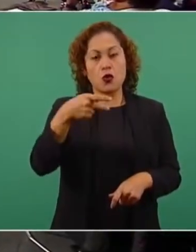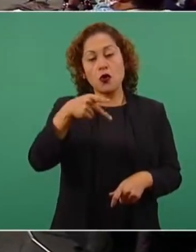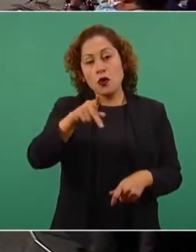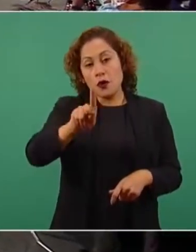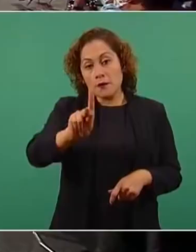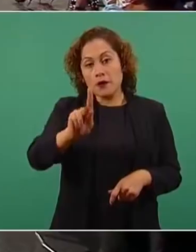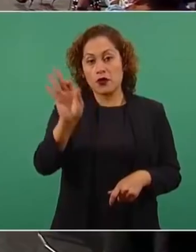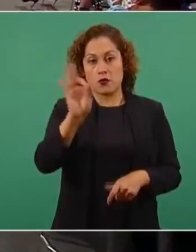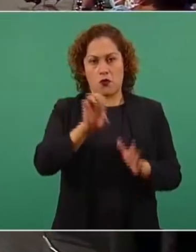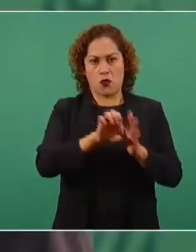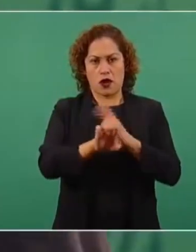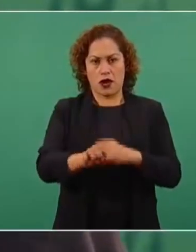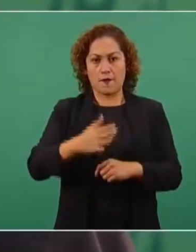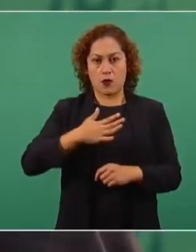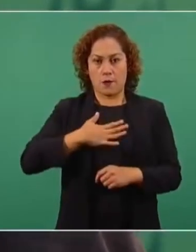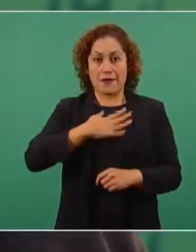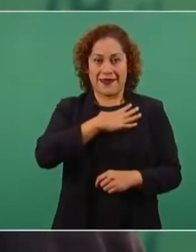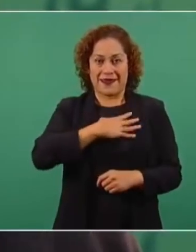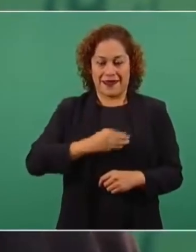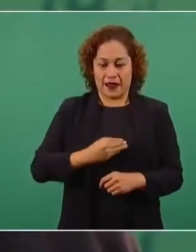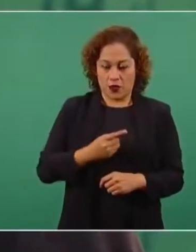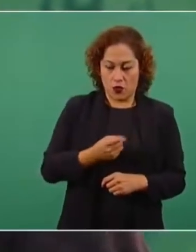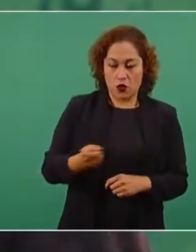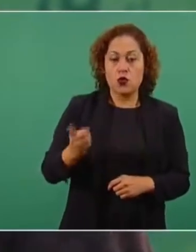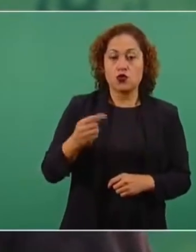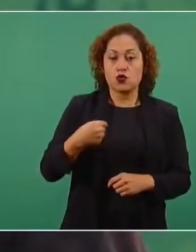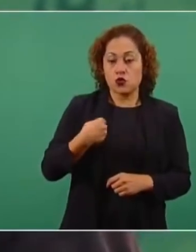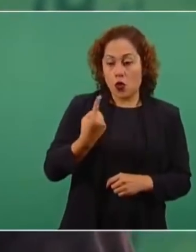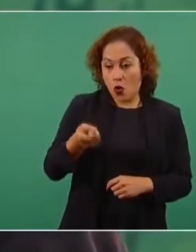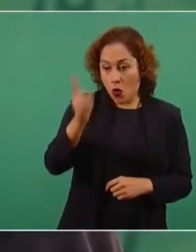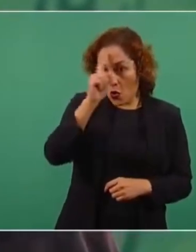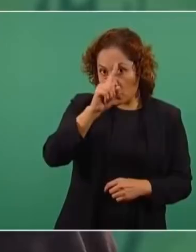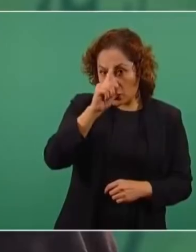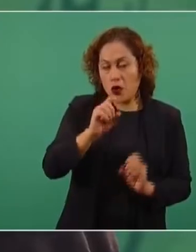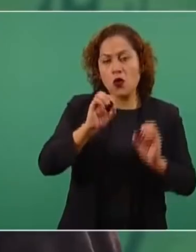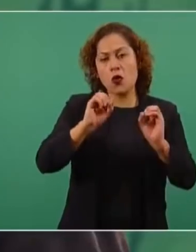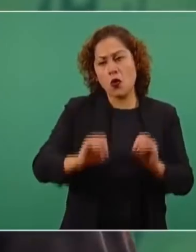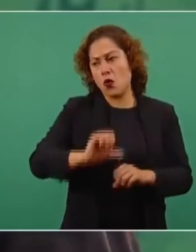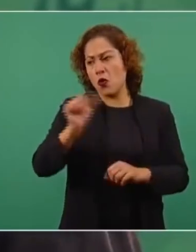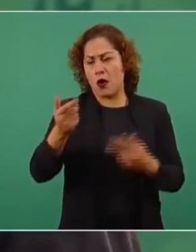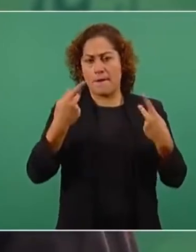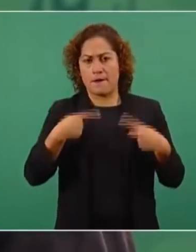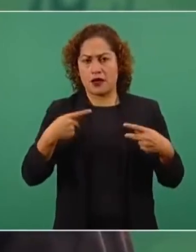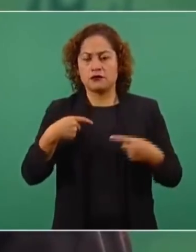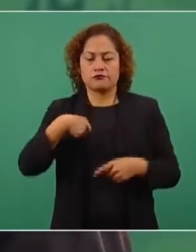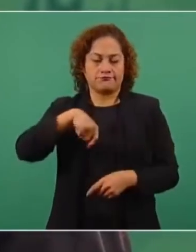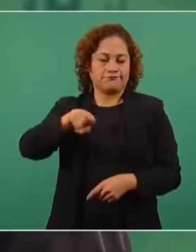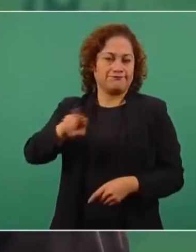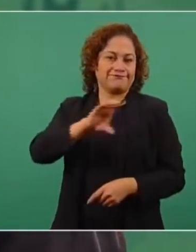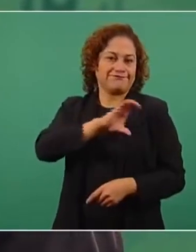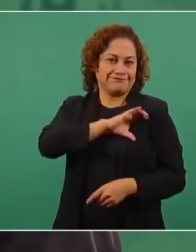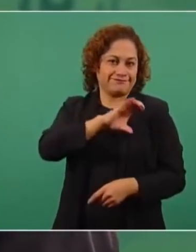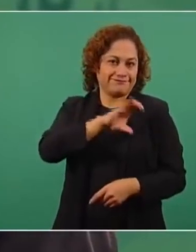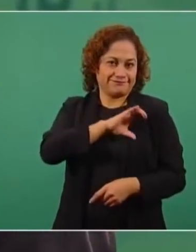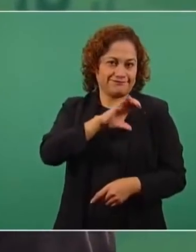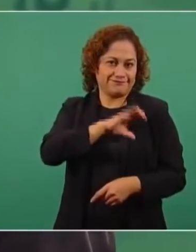consejo a mis hijos, que lo hago, o a gente que quiero, que quiero mucho, que son